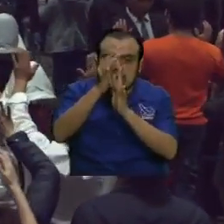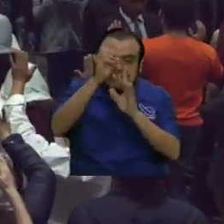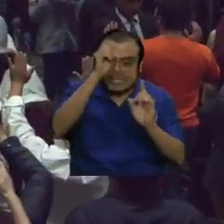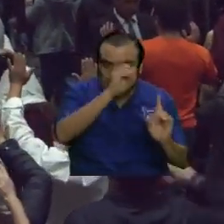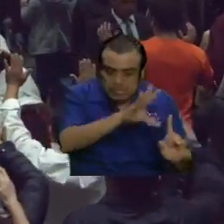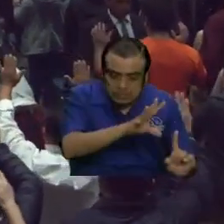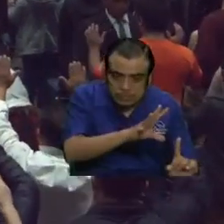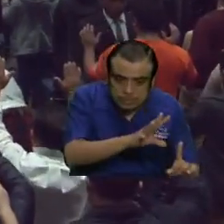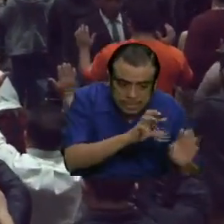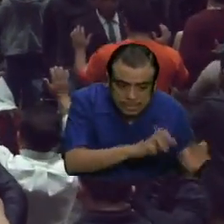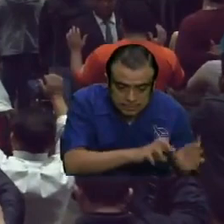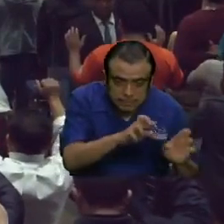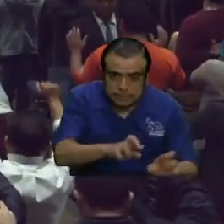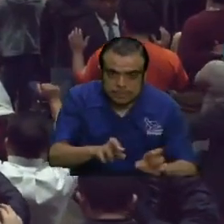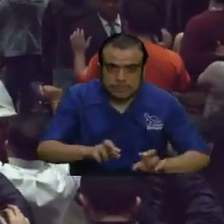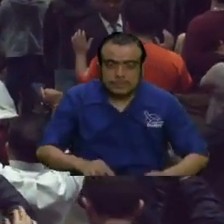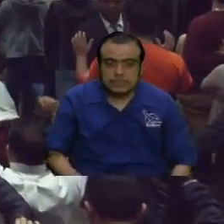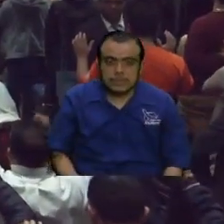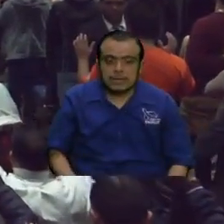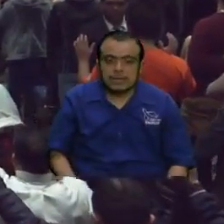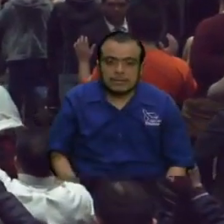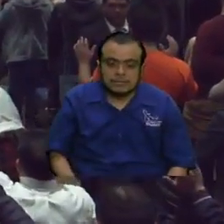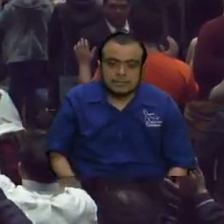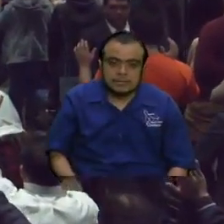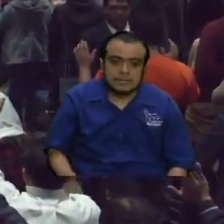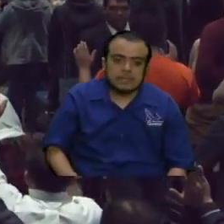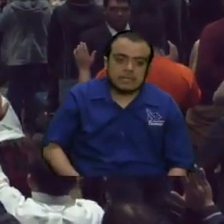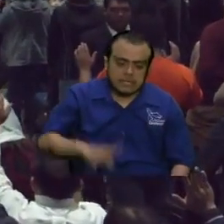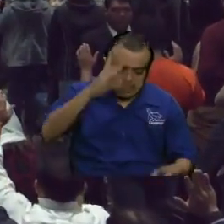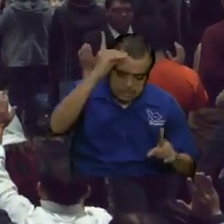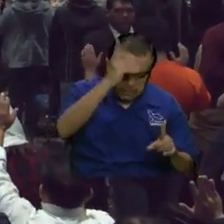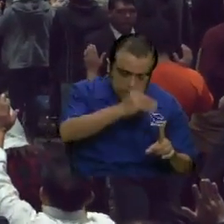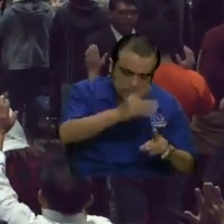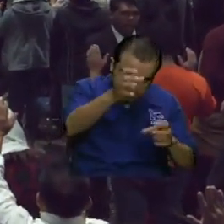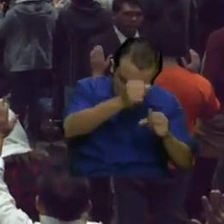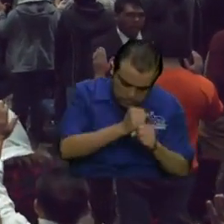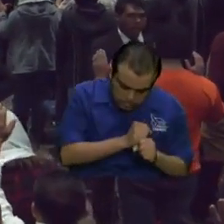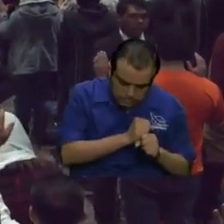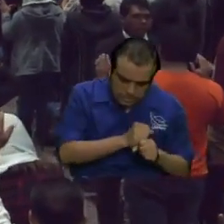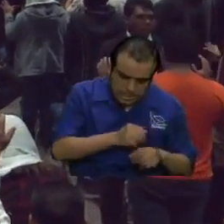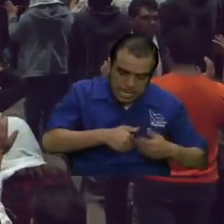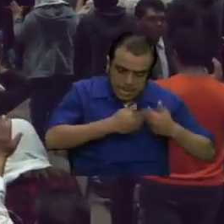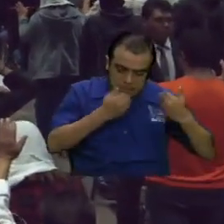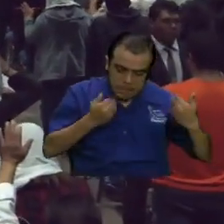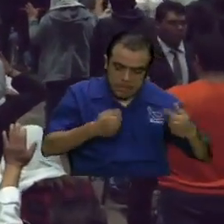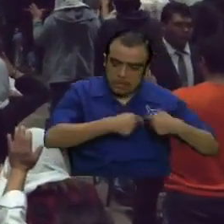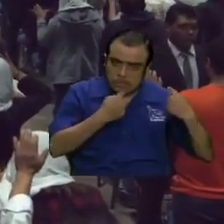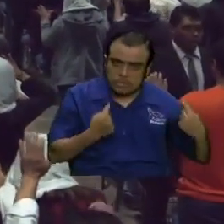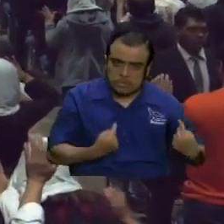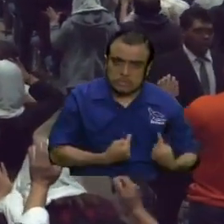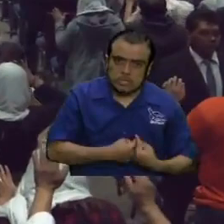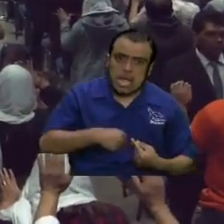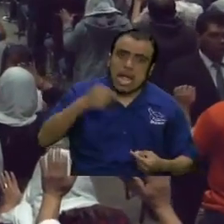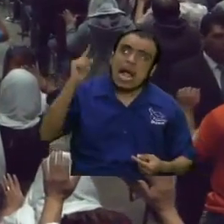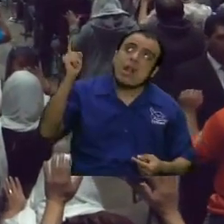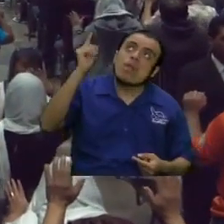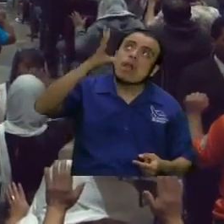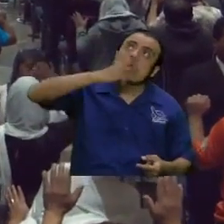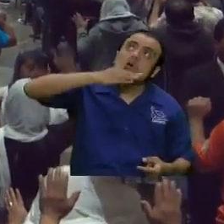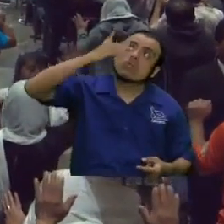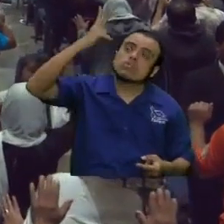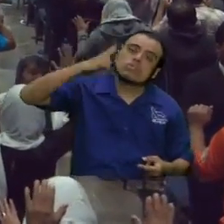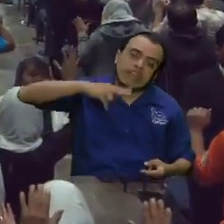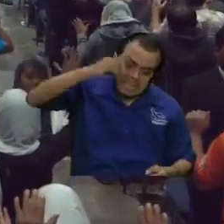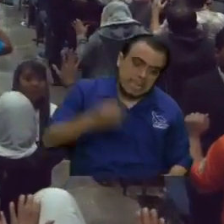bendecimos a estas personas que han tomado la decisión correcta de abrir su corazón al único Dios verdadero